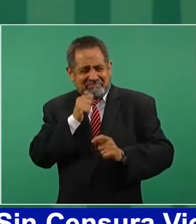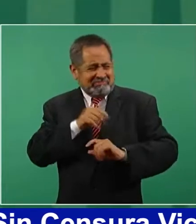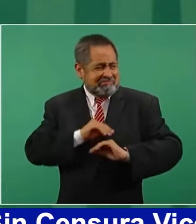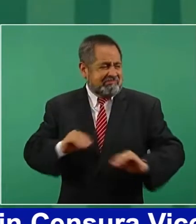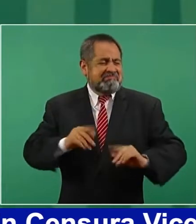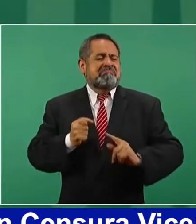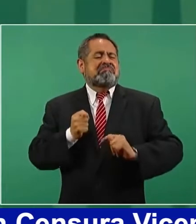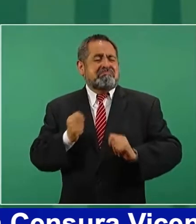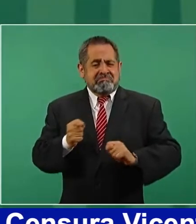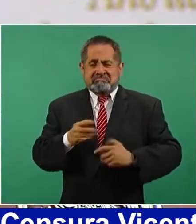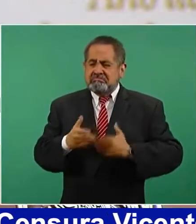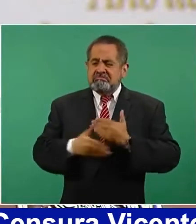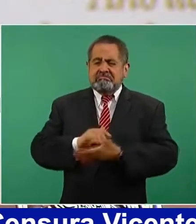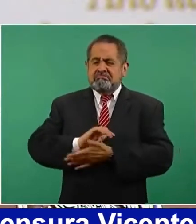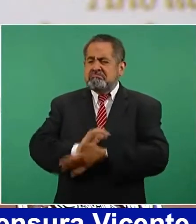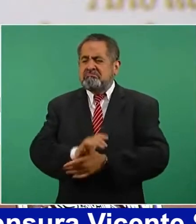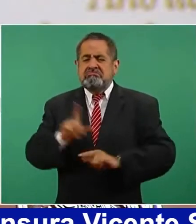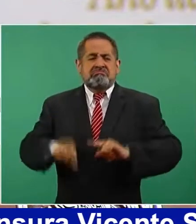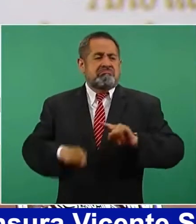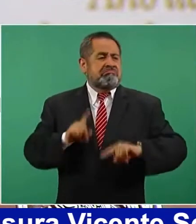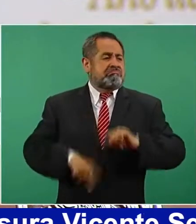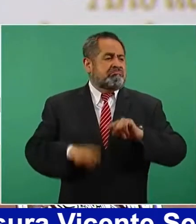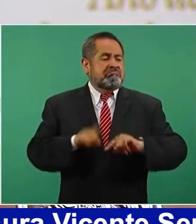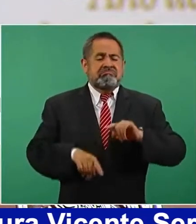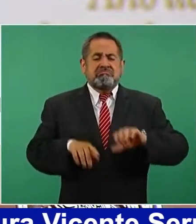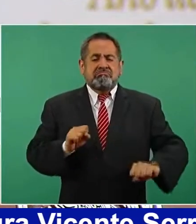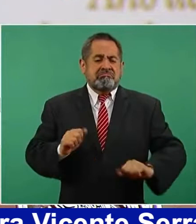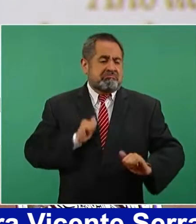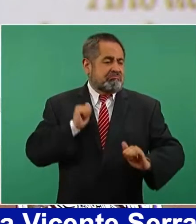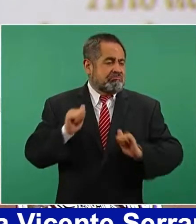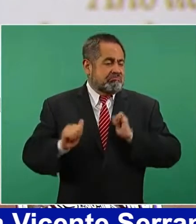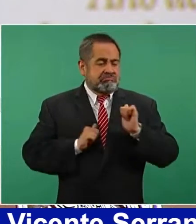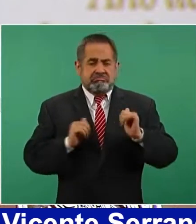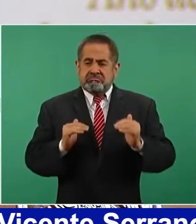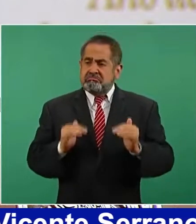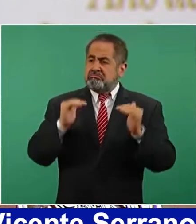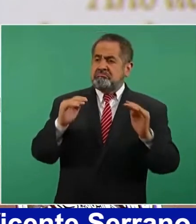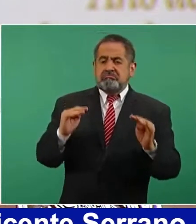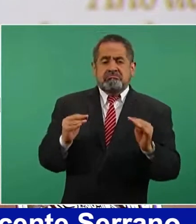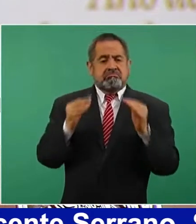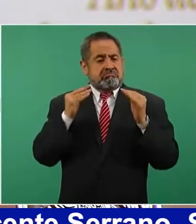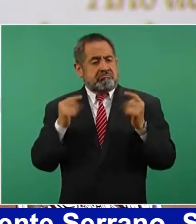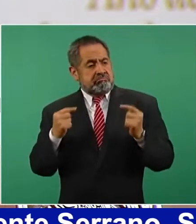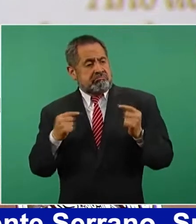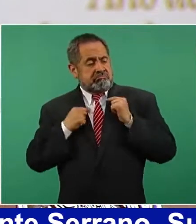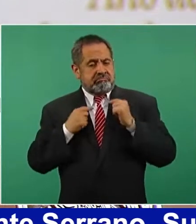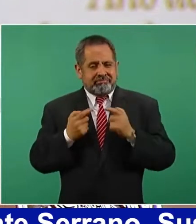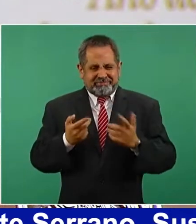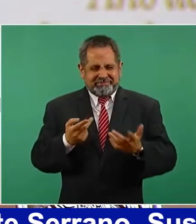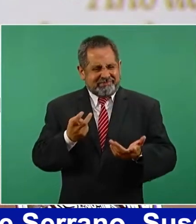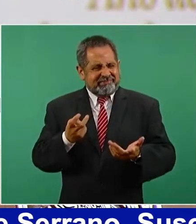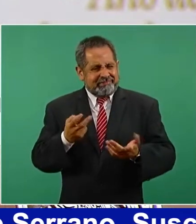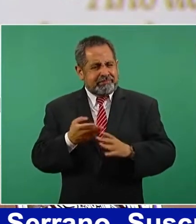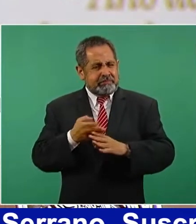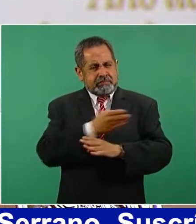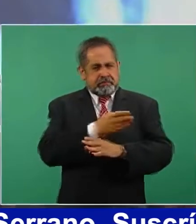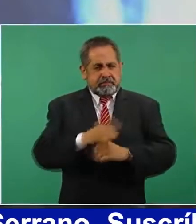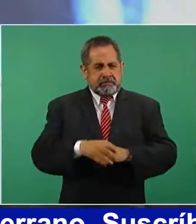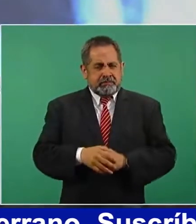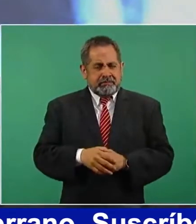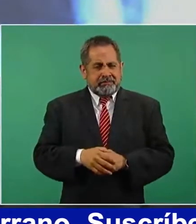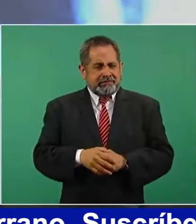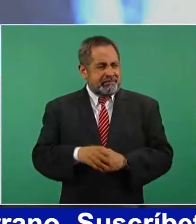donde lo que importaba era sobresalir la